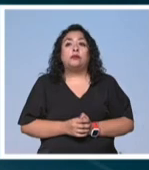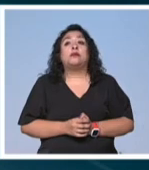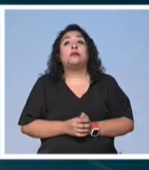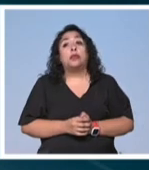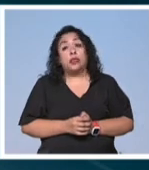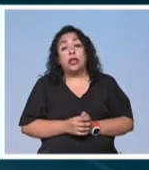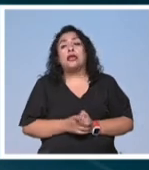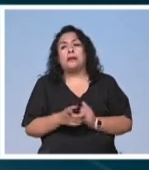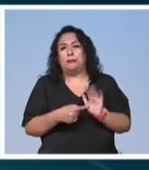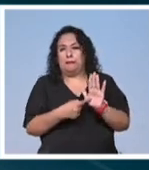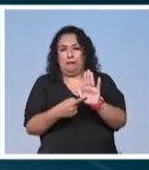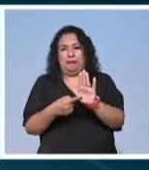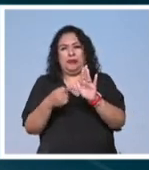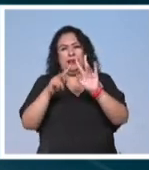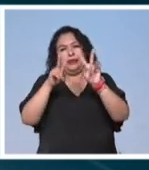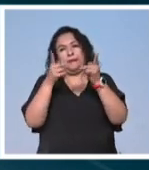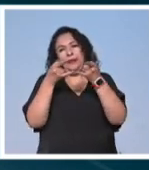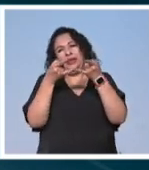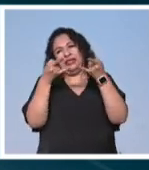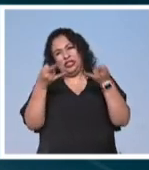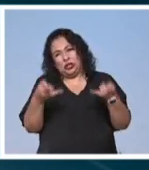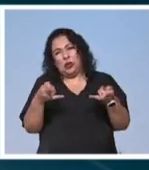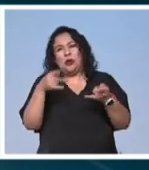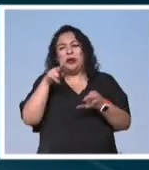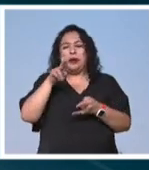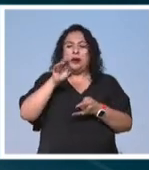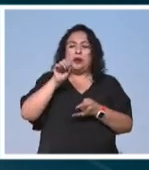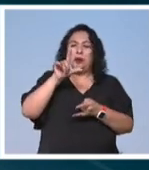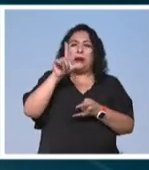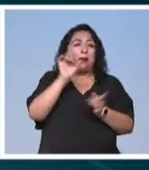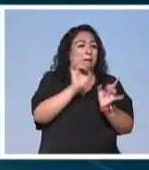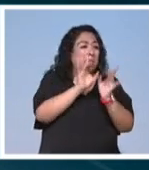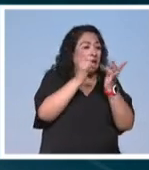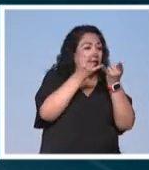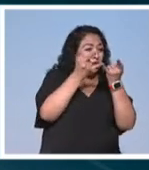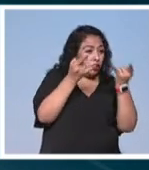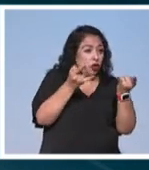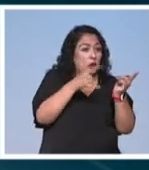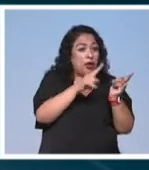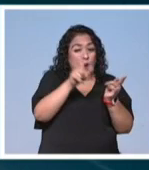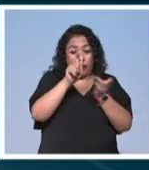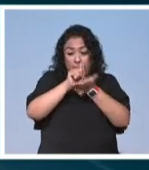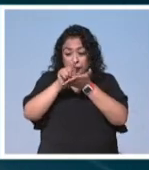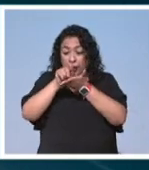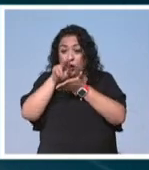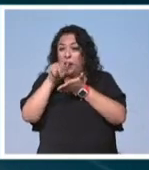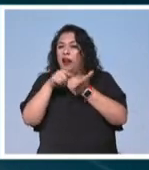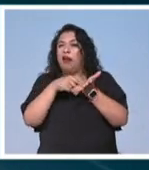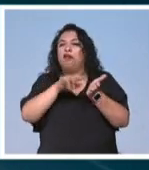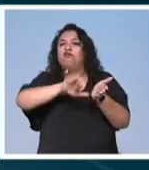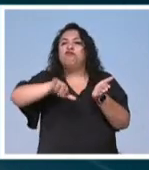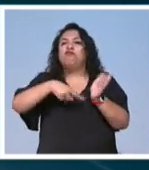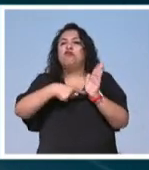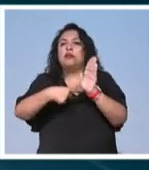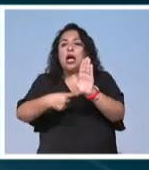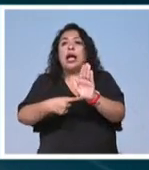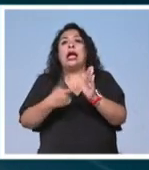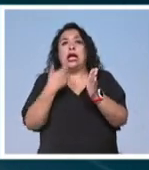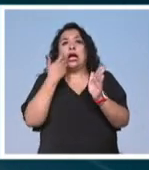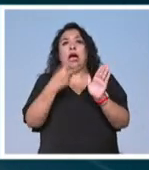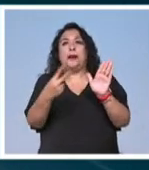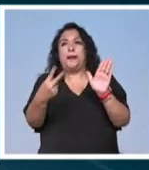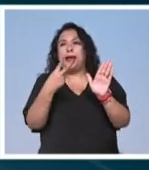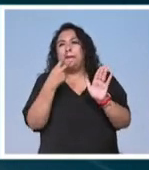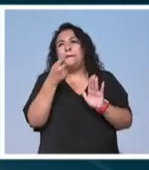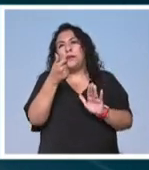Es un acercamiento histórico, ¿no? Digamos que es una novela a partir de un acontecimiento histórico que ha sido invisibilizado. Y sí, sí, bueno, para que